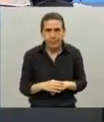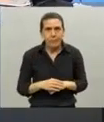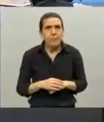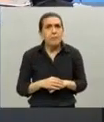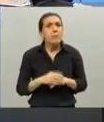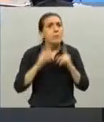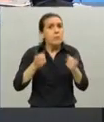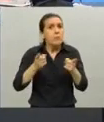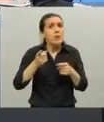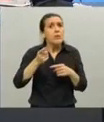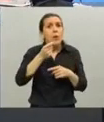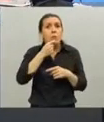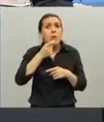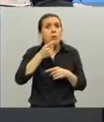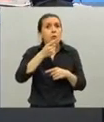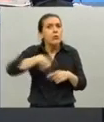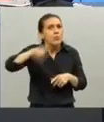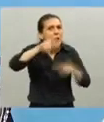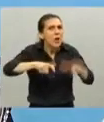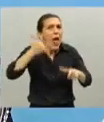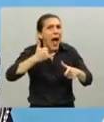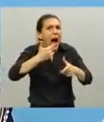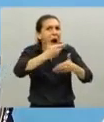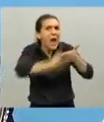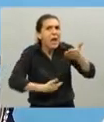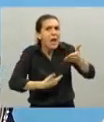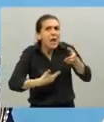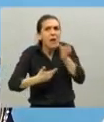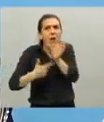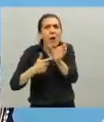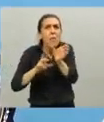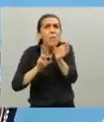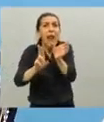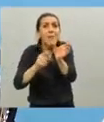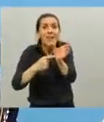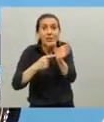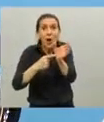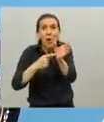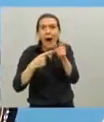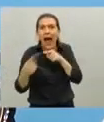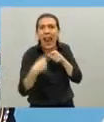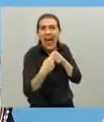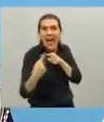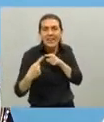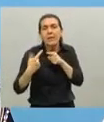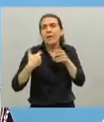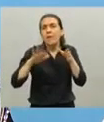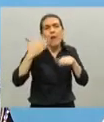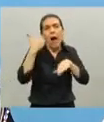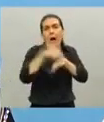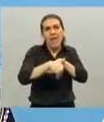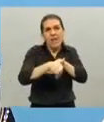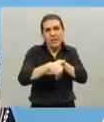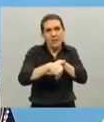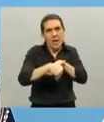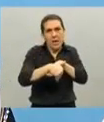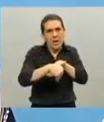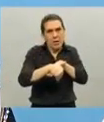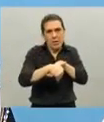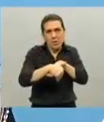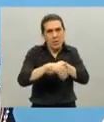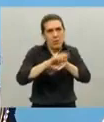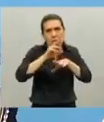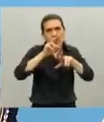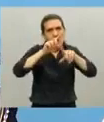Todos los que tienen hoy un permiso quiero avisarles que va a caducar y estoy hablando de la zona metropolitana, ese